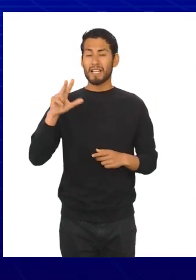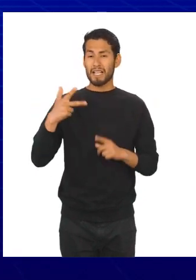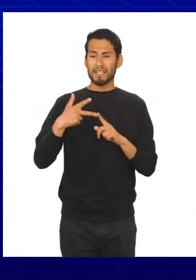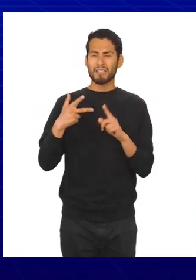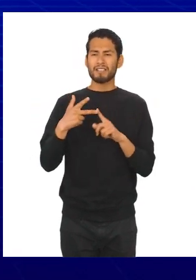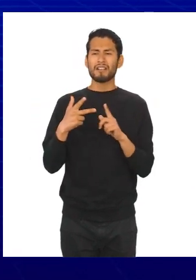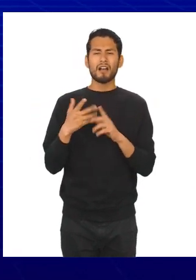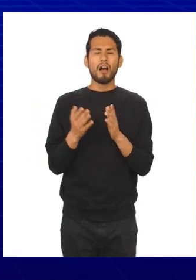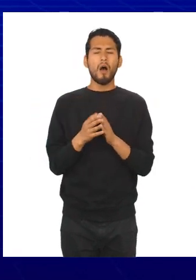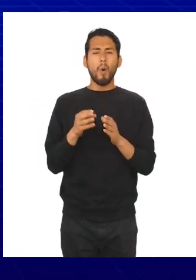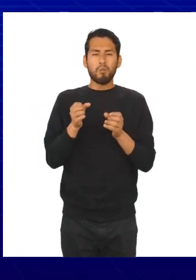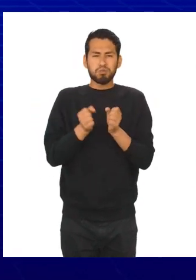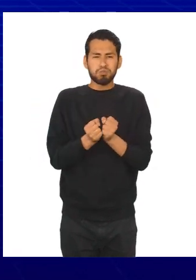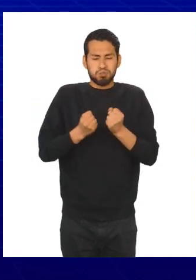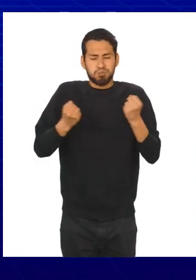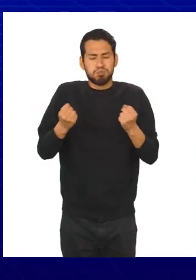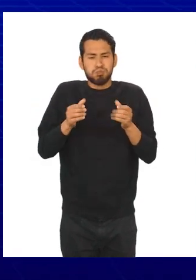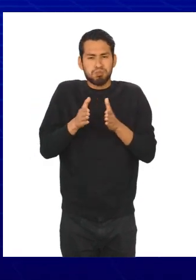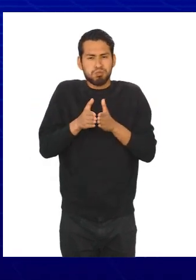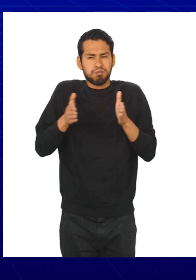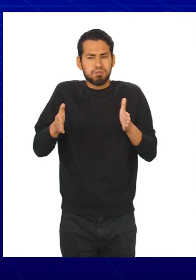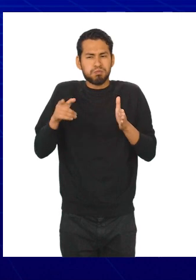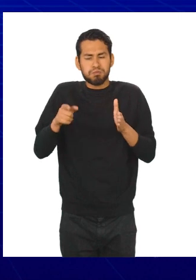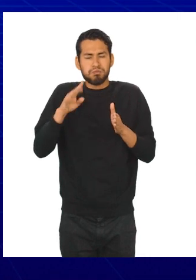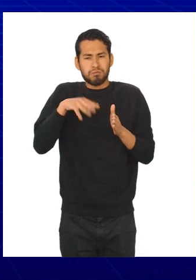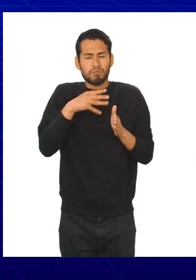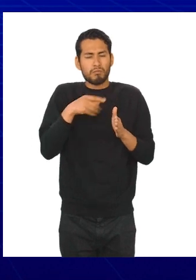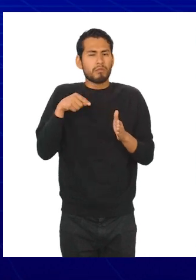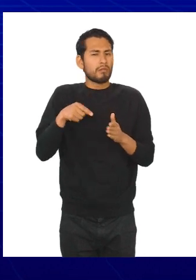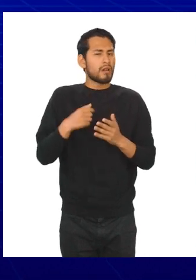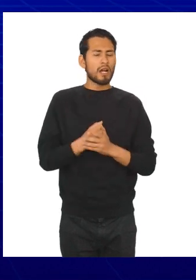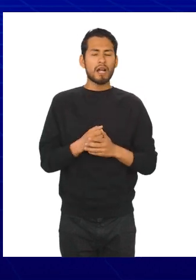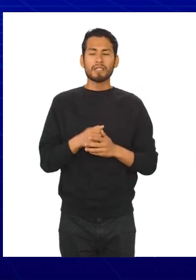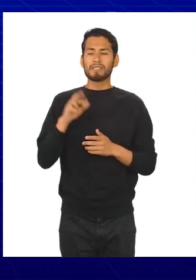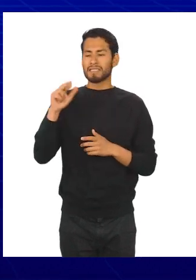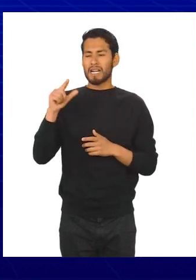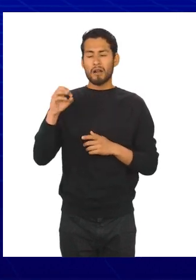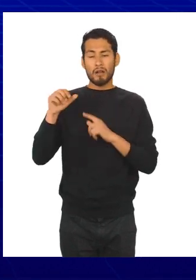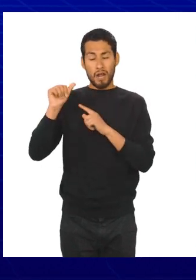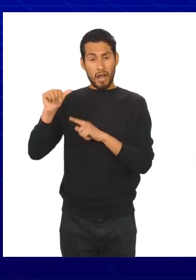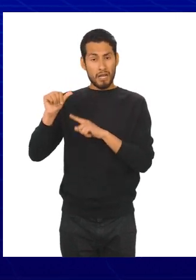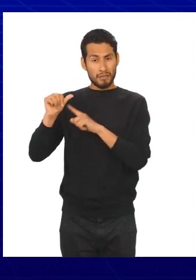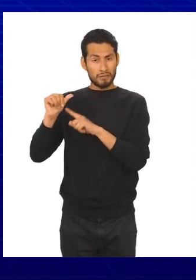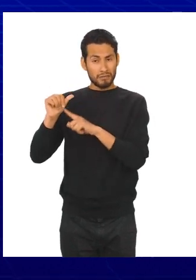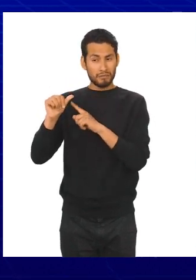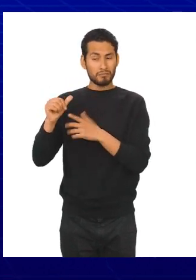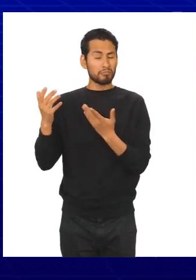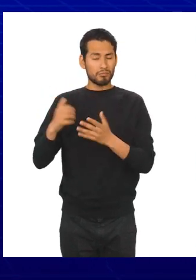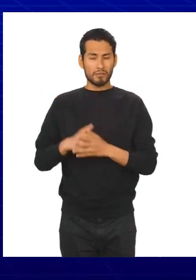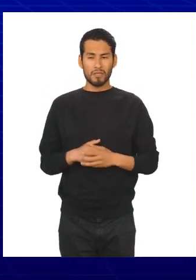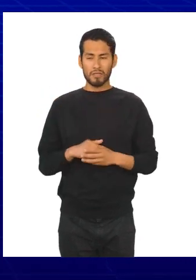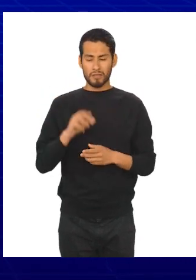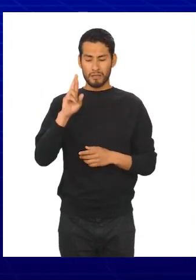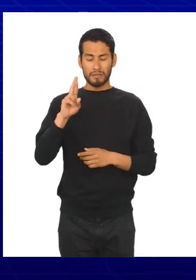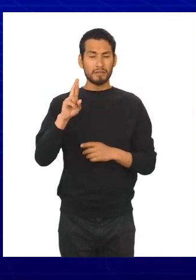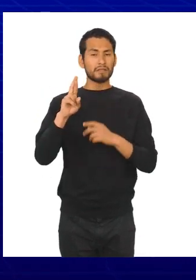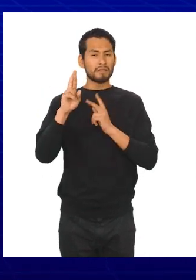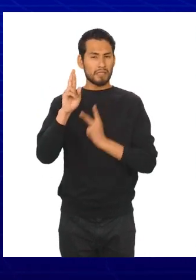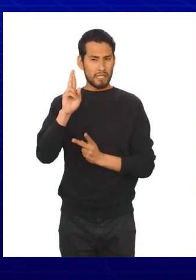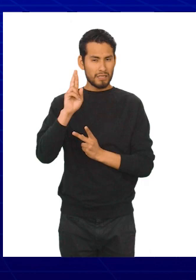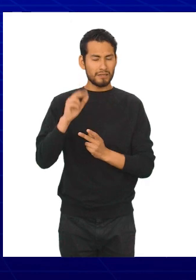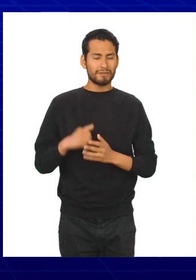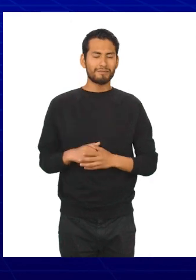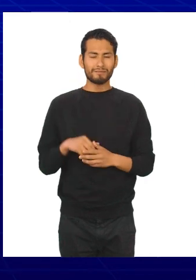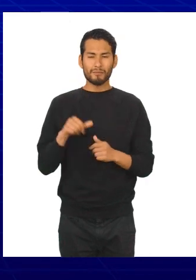ancho del intervalo se obtiene dividiendo el rango sobre el número de intervalos. Ancho de intervalos es igual al rango